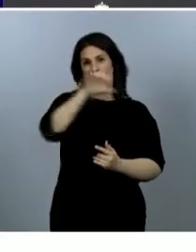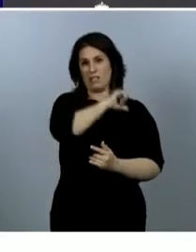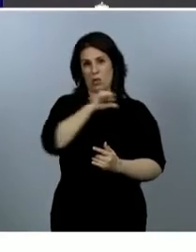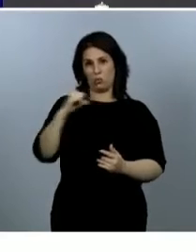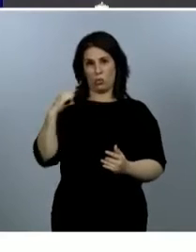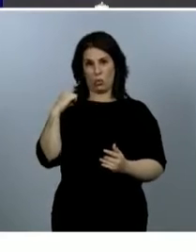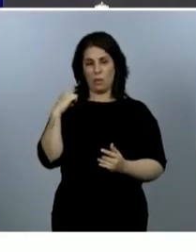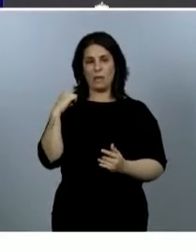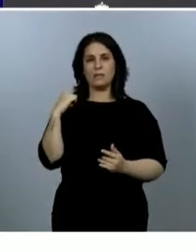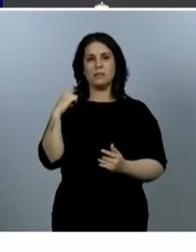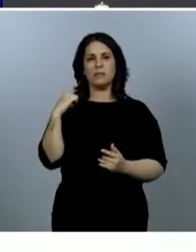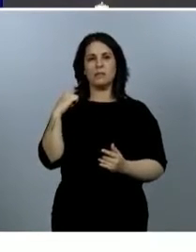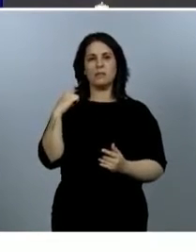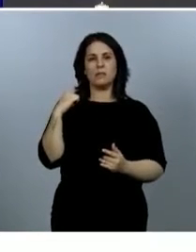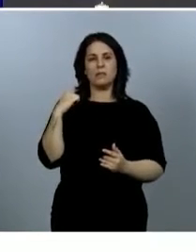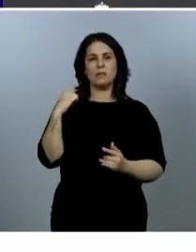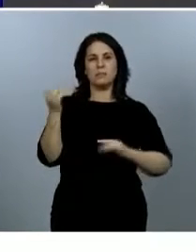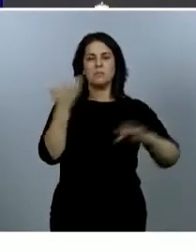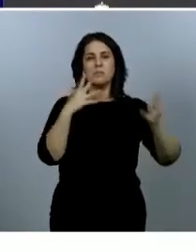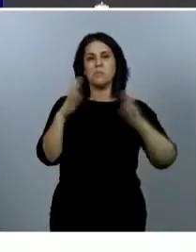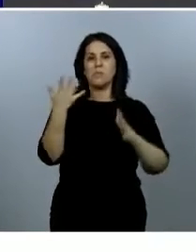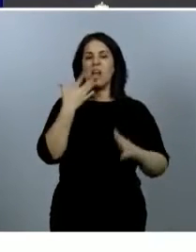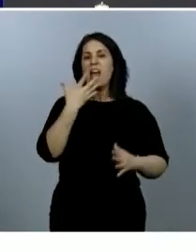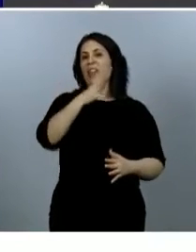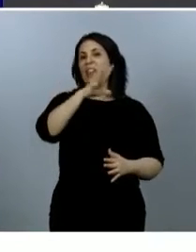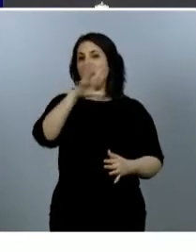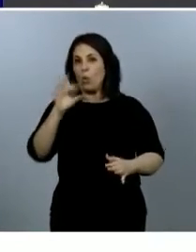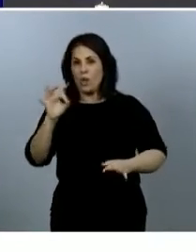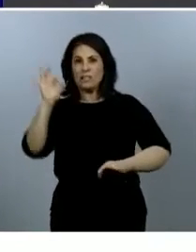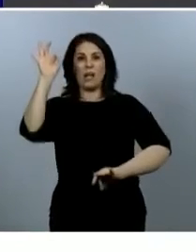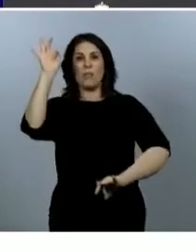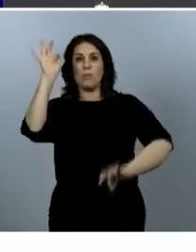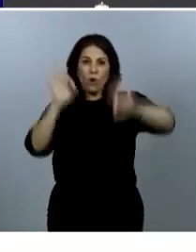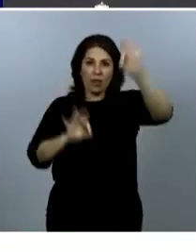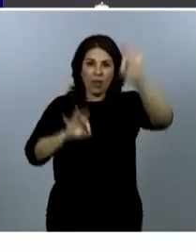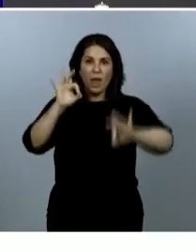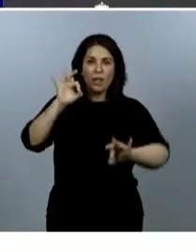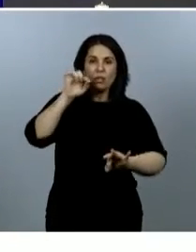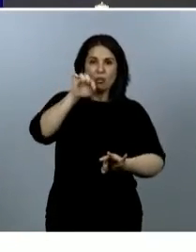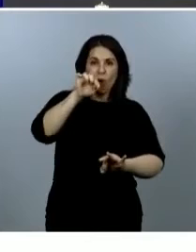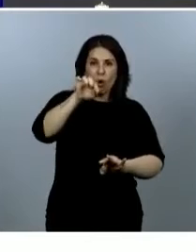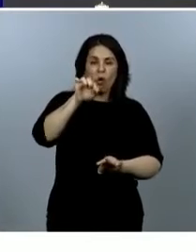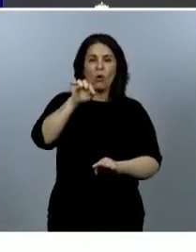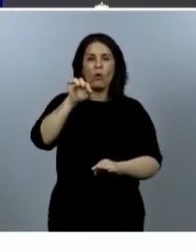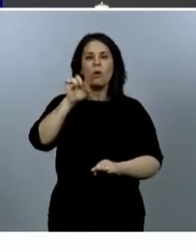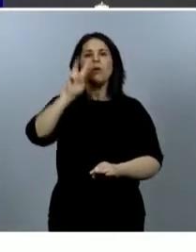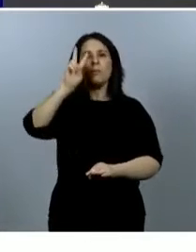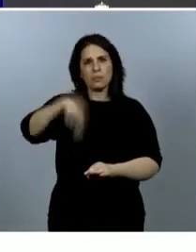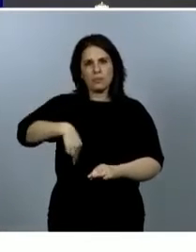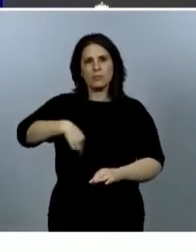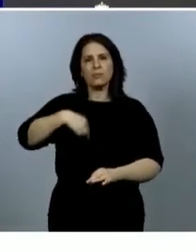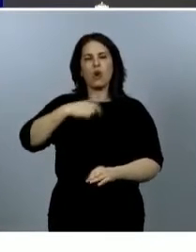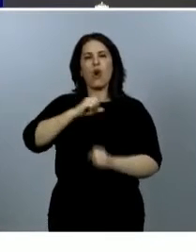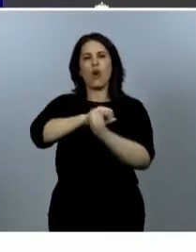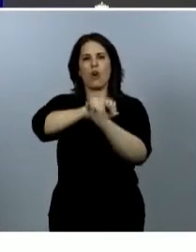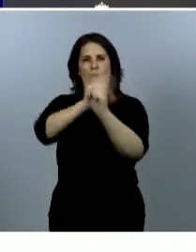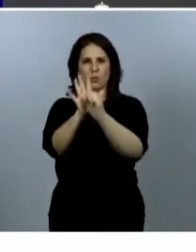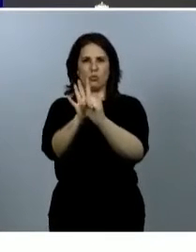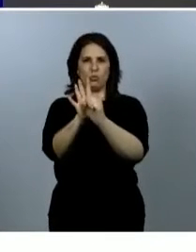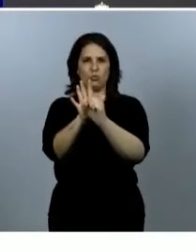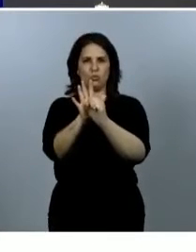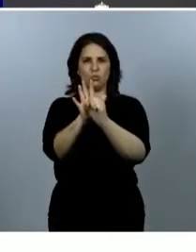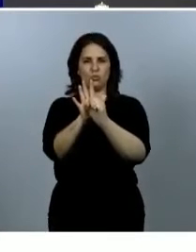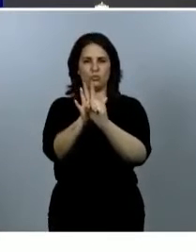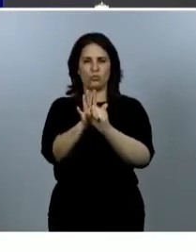información, alrededor del 50% de las camas estaban ocupadas por casos con coronavirus, la mitad de las